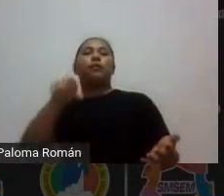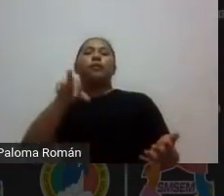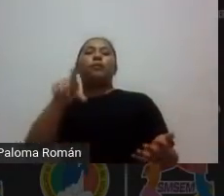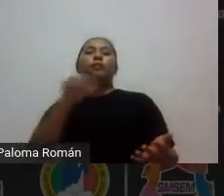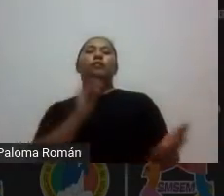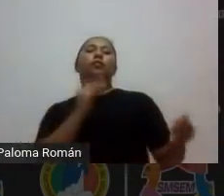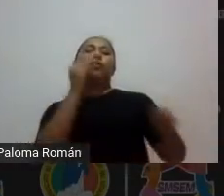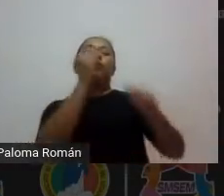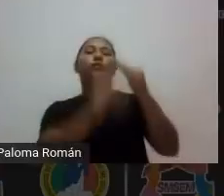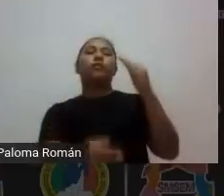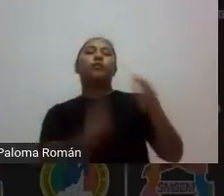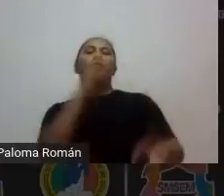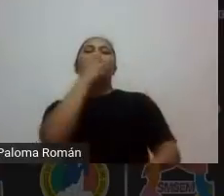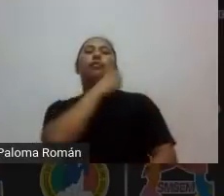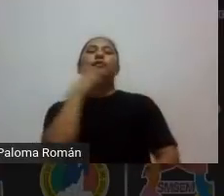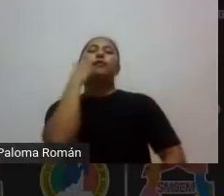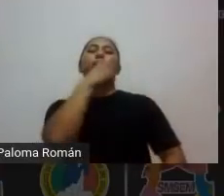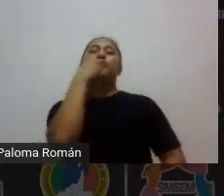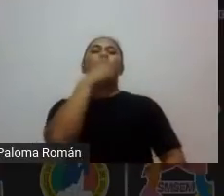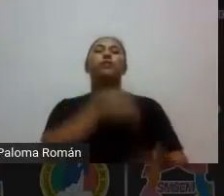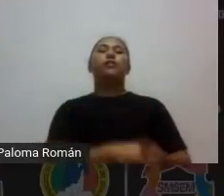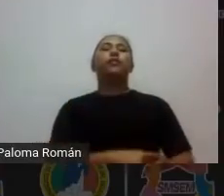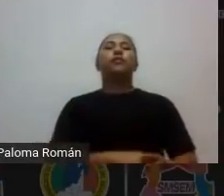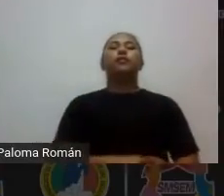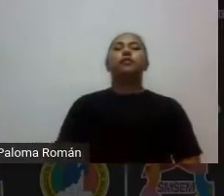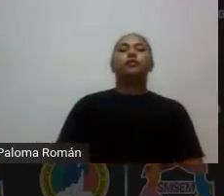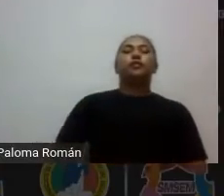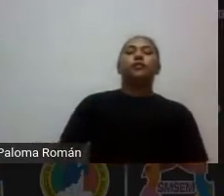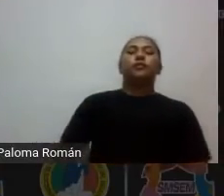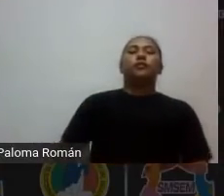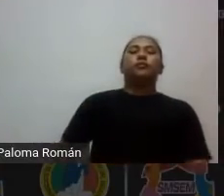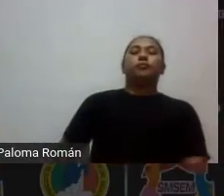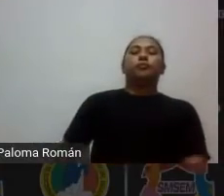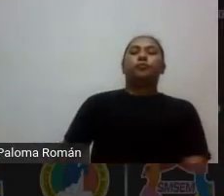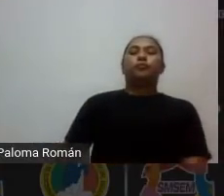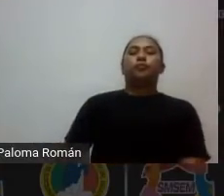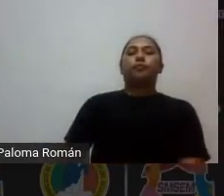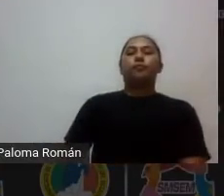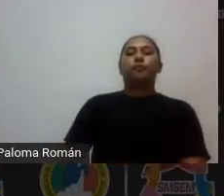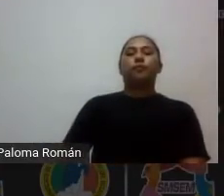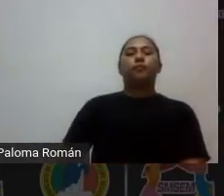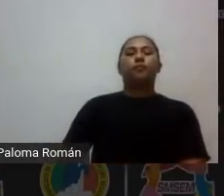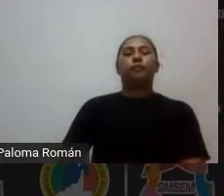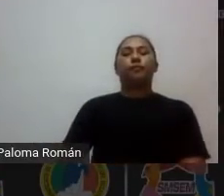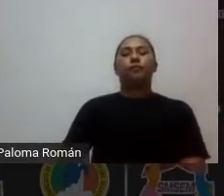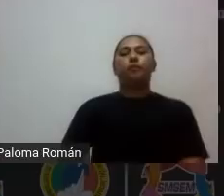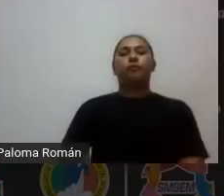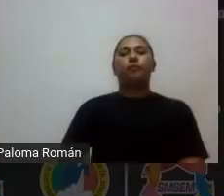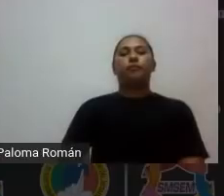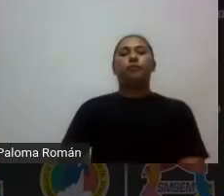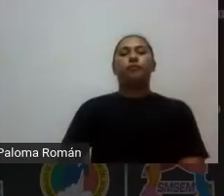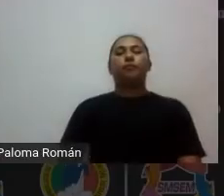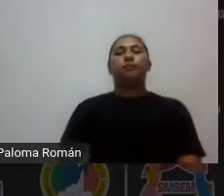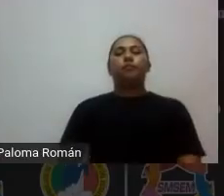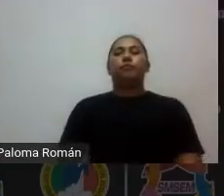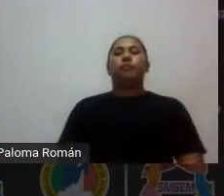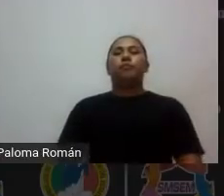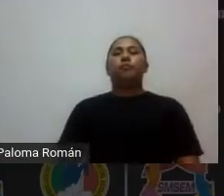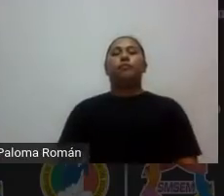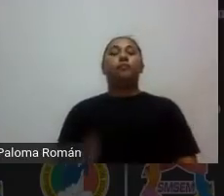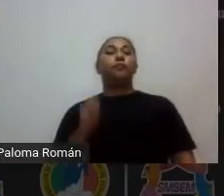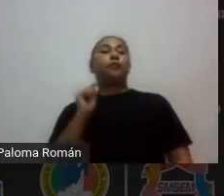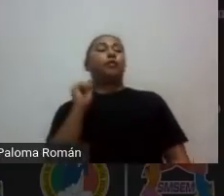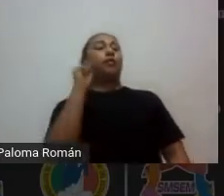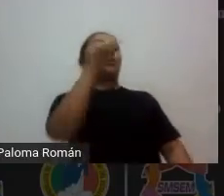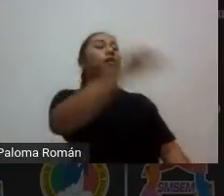dedicado a exploración natural y social del entorno natural y social ahí van a encontrar rasgos